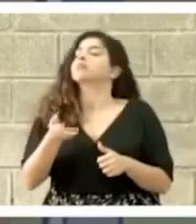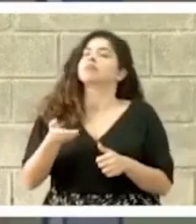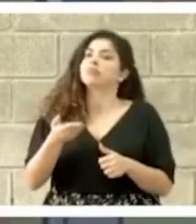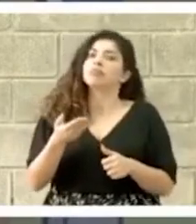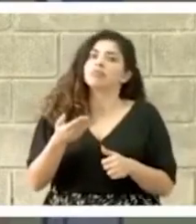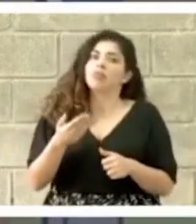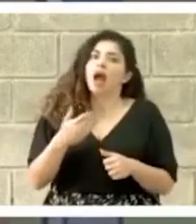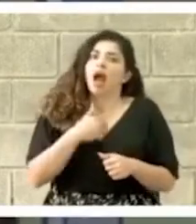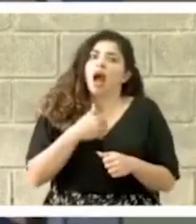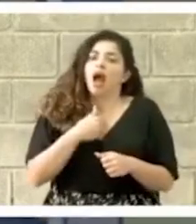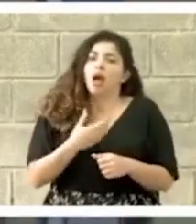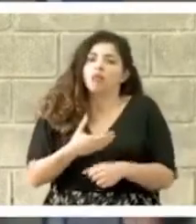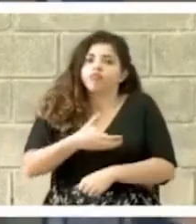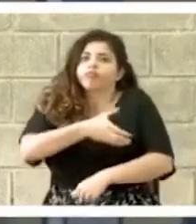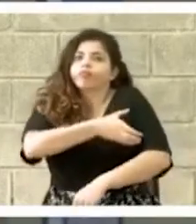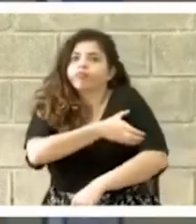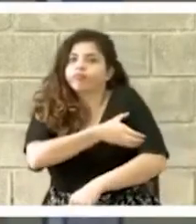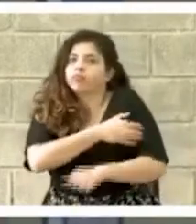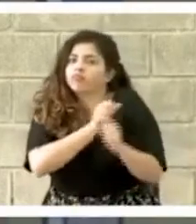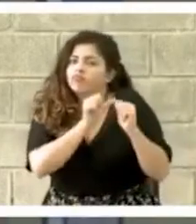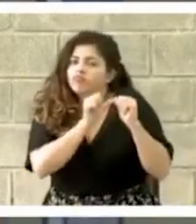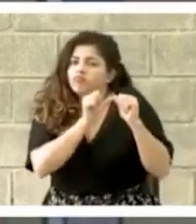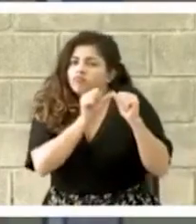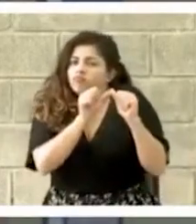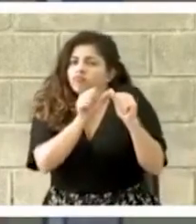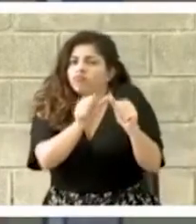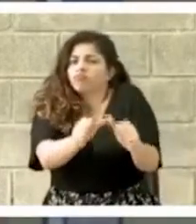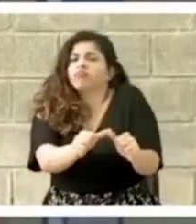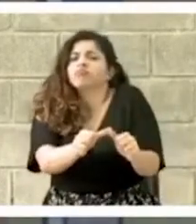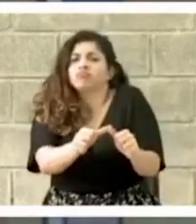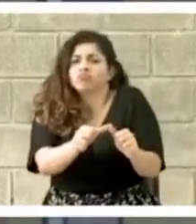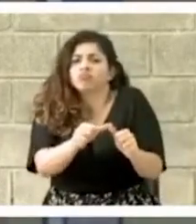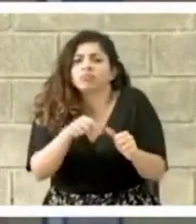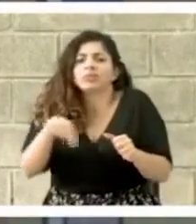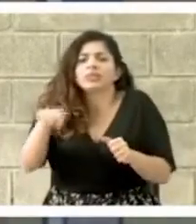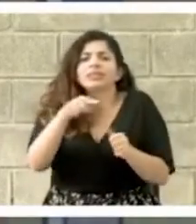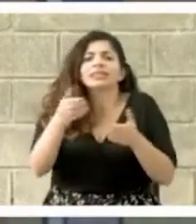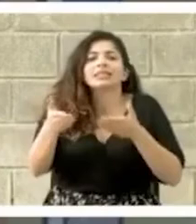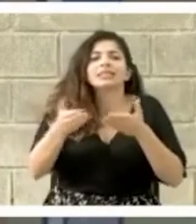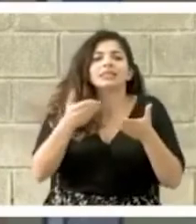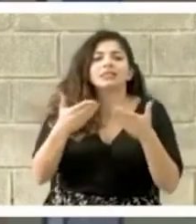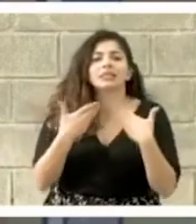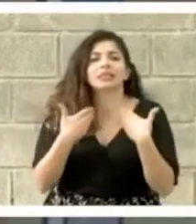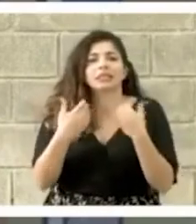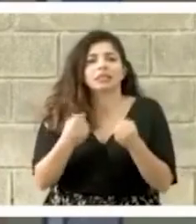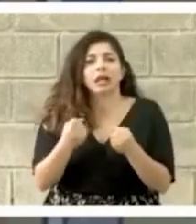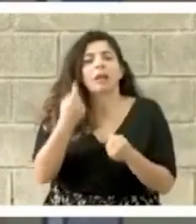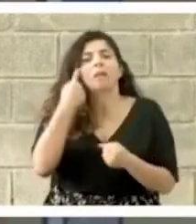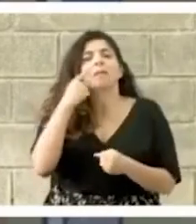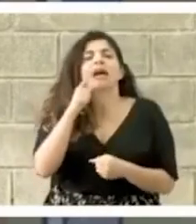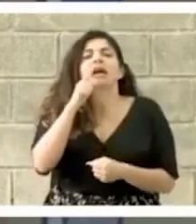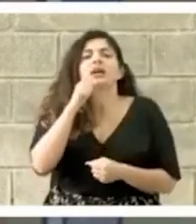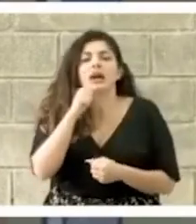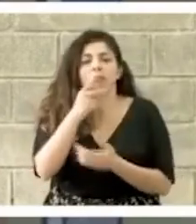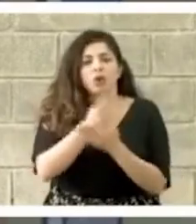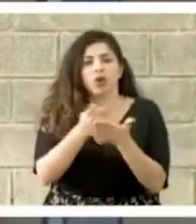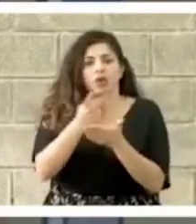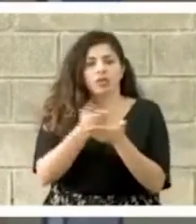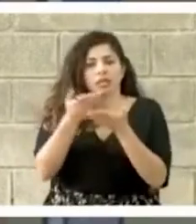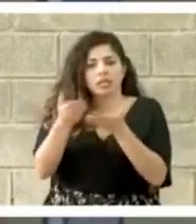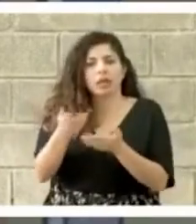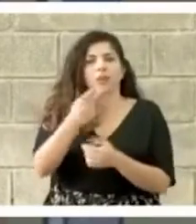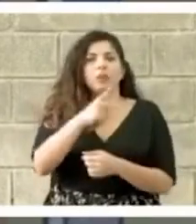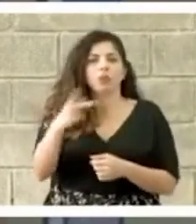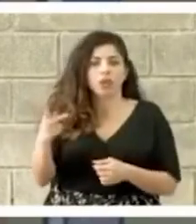fortalecimiento permanente de los servicios de salud para la provincia de Punta